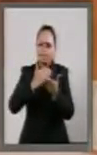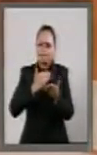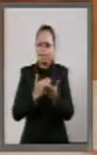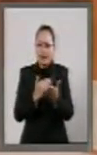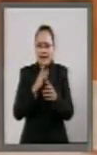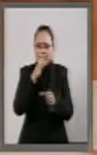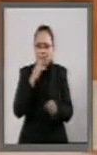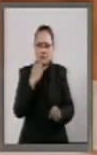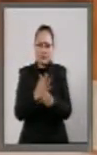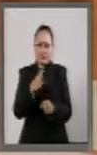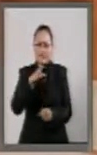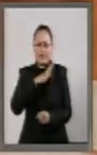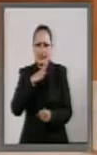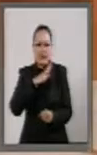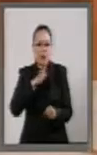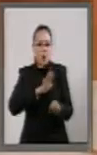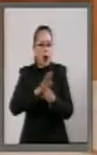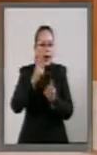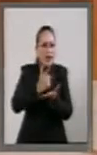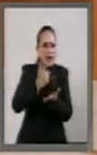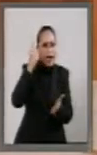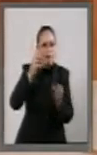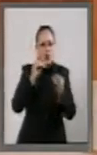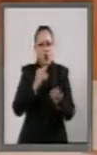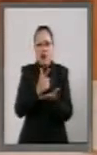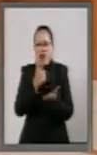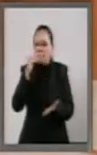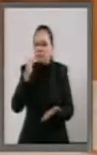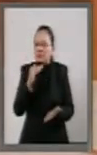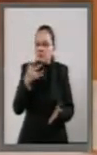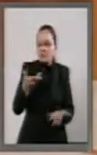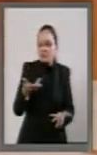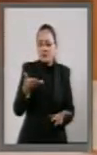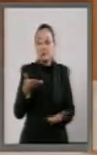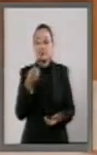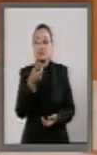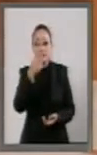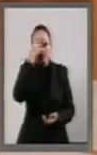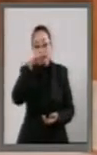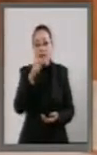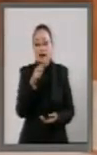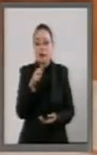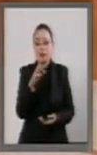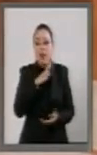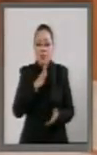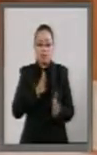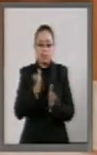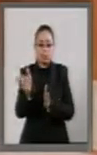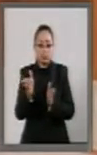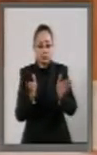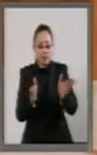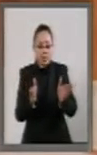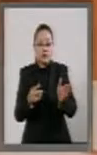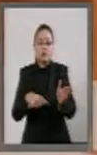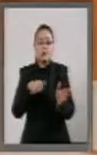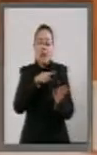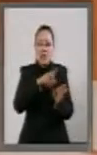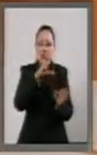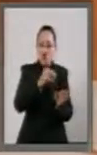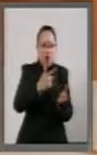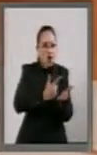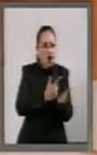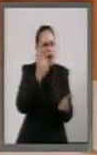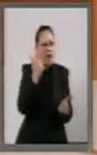responsabilidades graves o no graves para que pudieran seguir dos caminos. Las no graves,